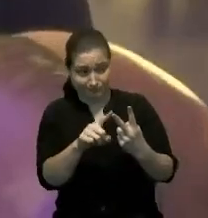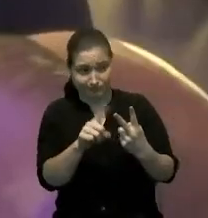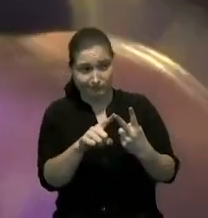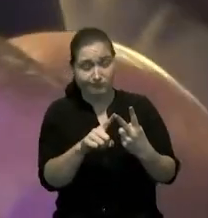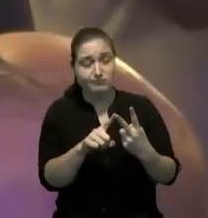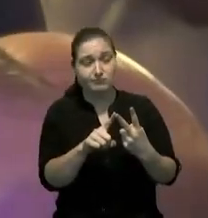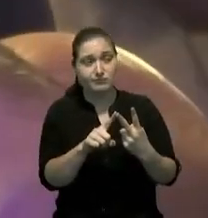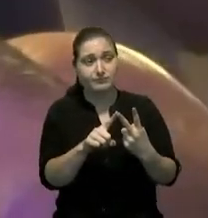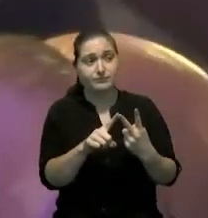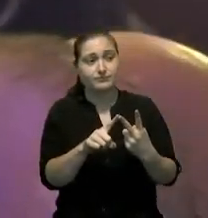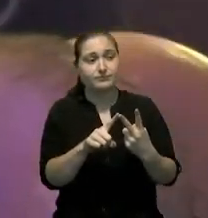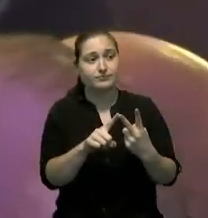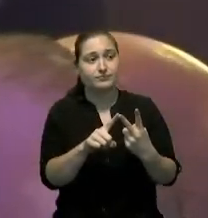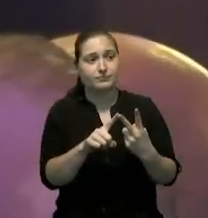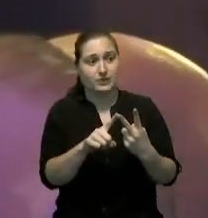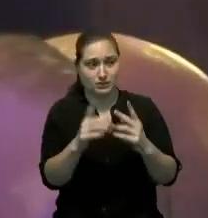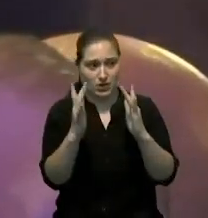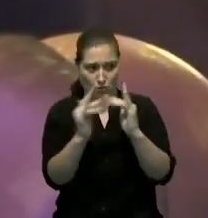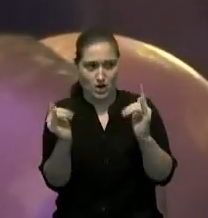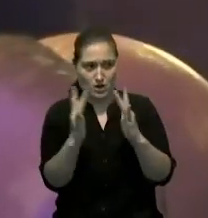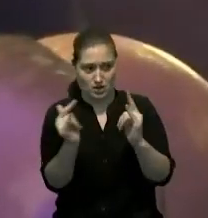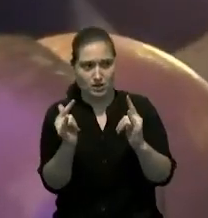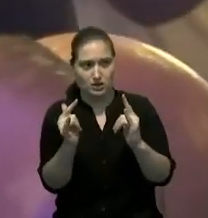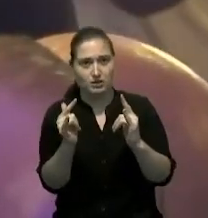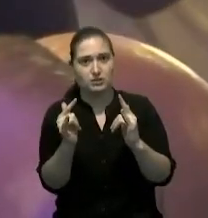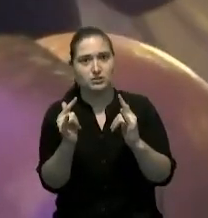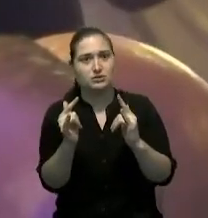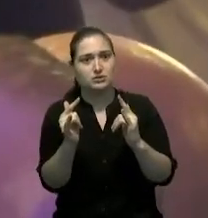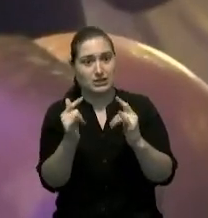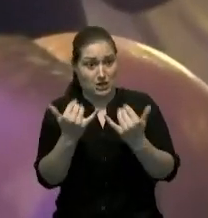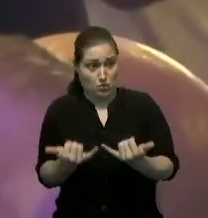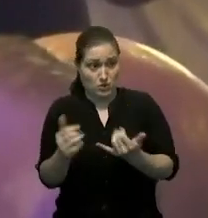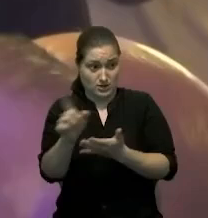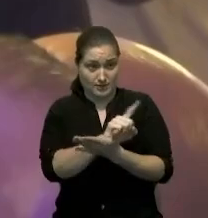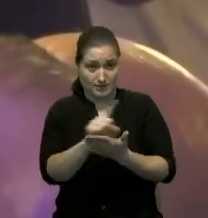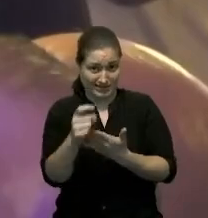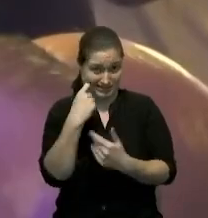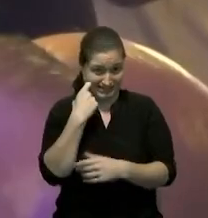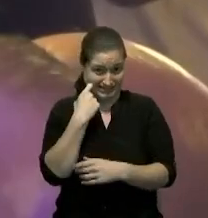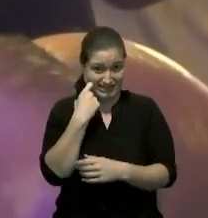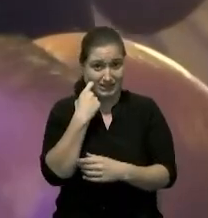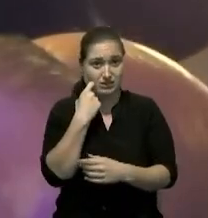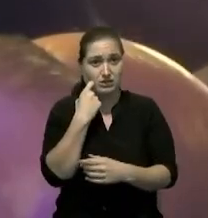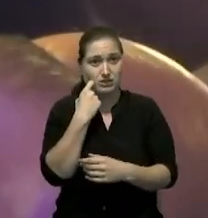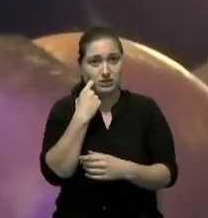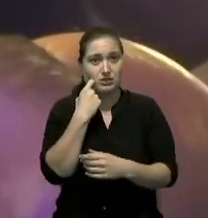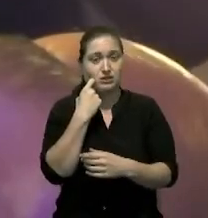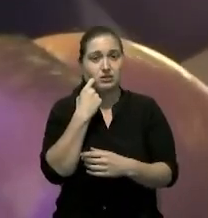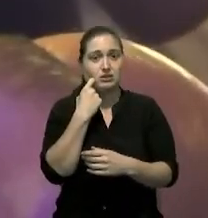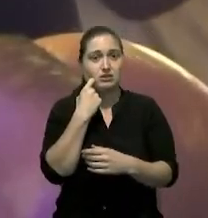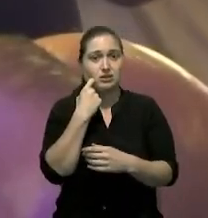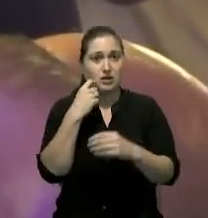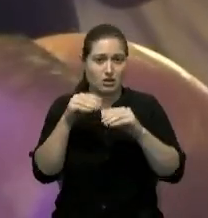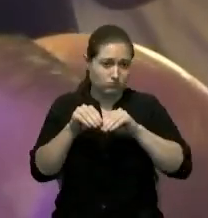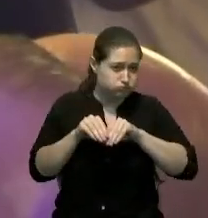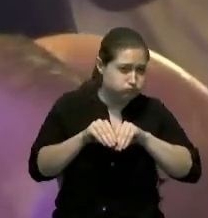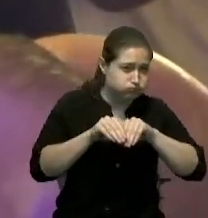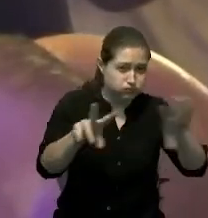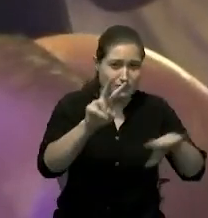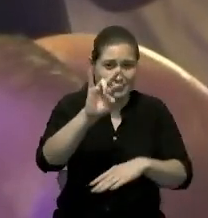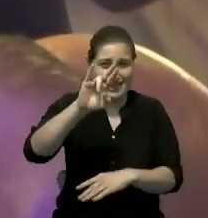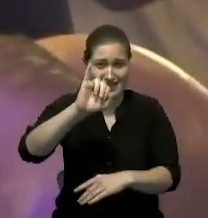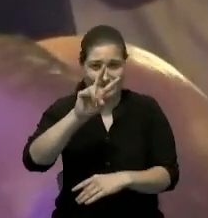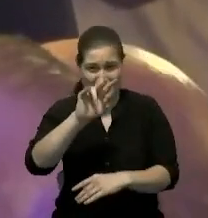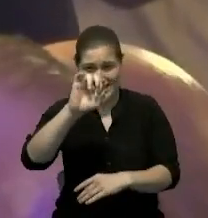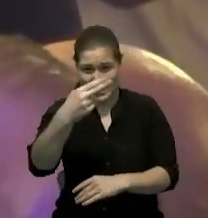de Igüey donde en esta semana hay un brote de VIH SIDA